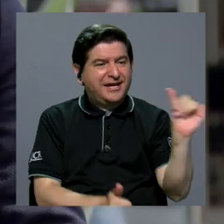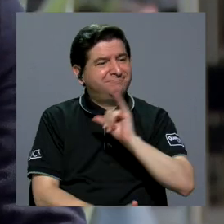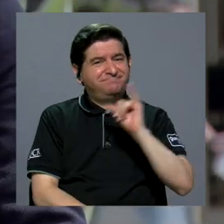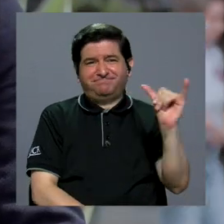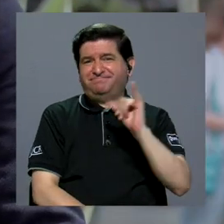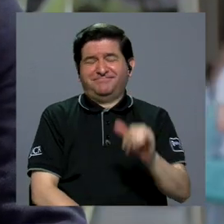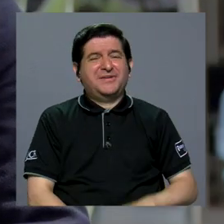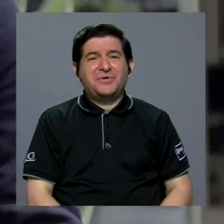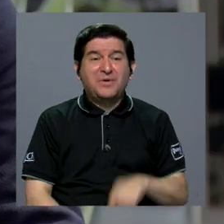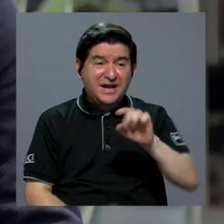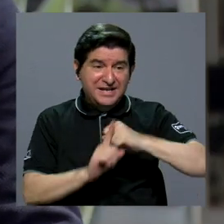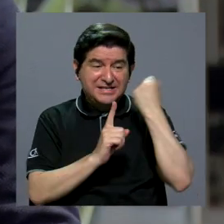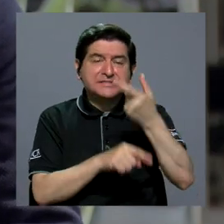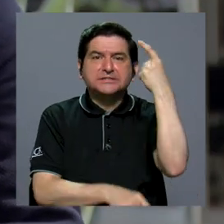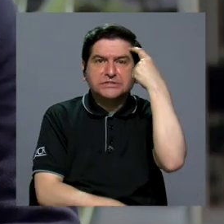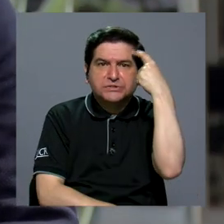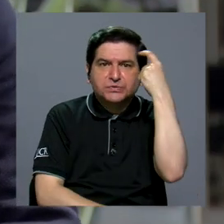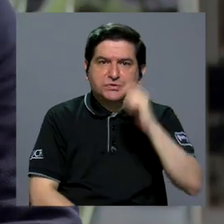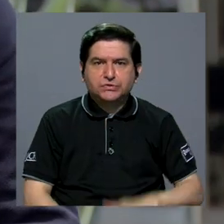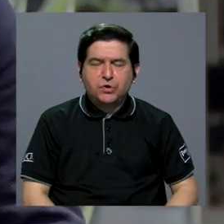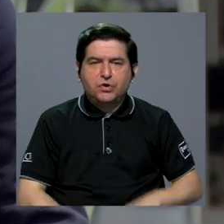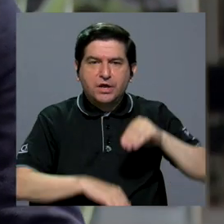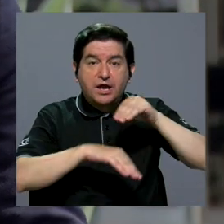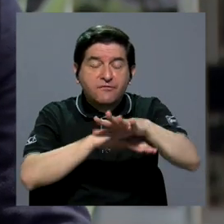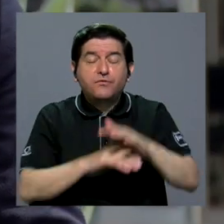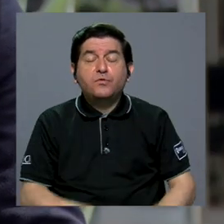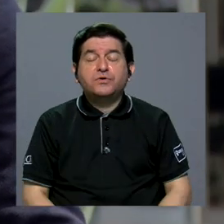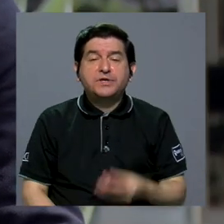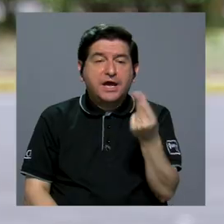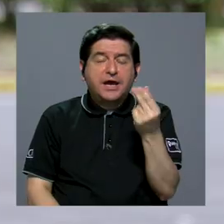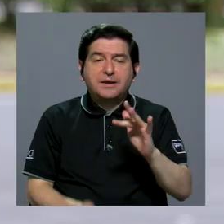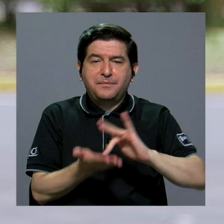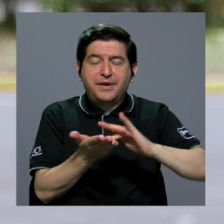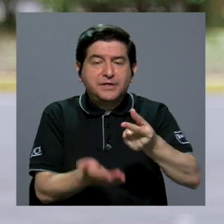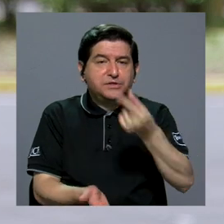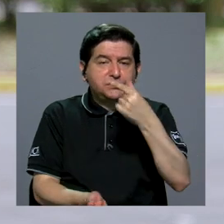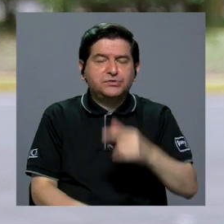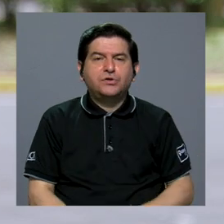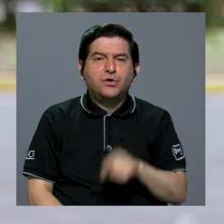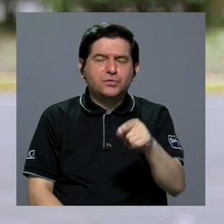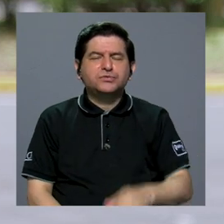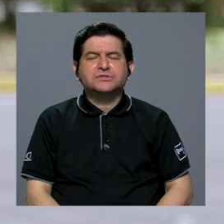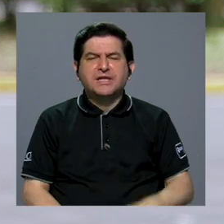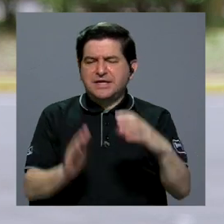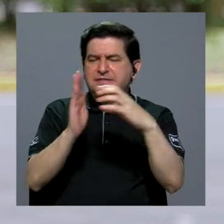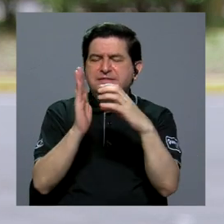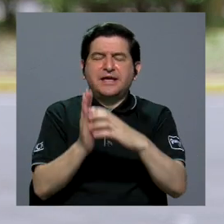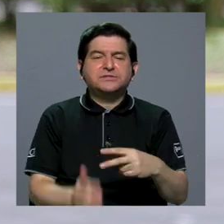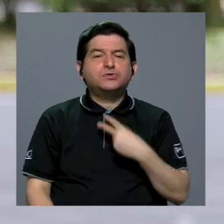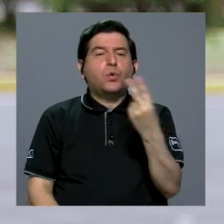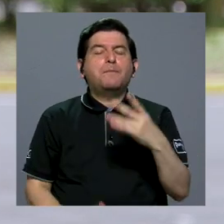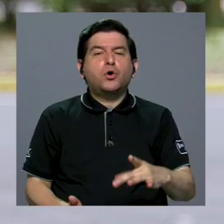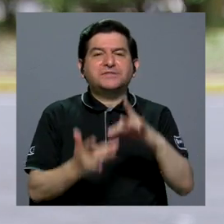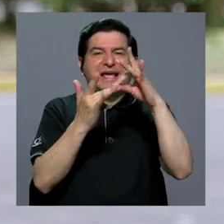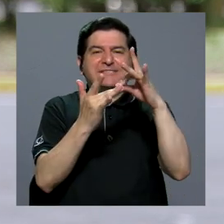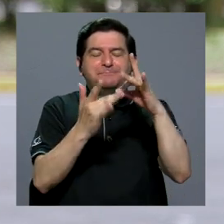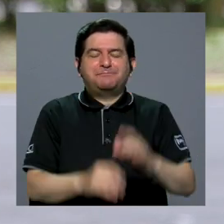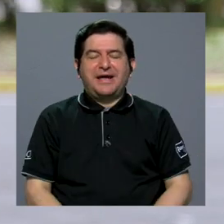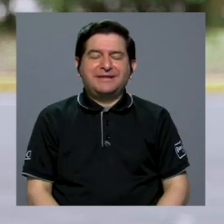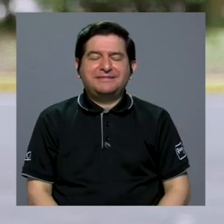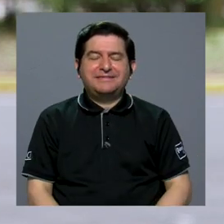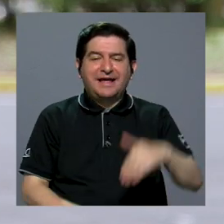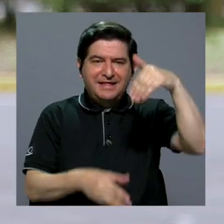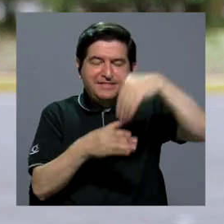es un elemento que considerar que incide en el precio del medicamento. Publicó usted un texto en Voz Experta, Universidad de Costa Rica, sitio oficial,